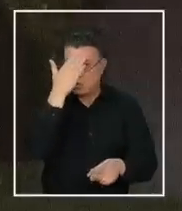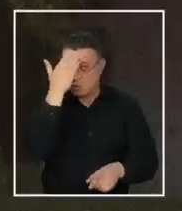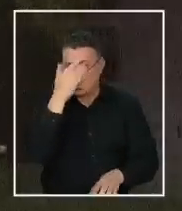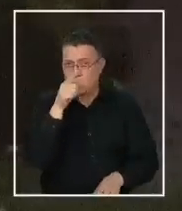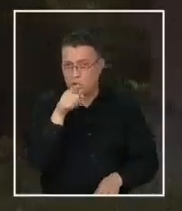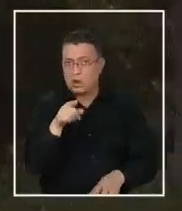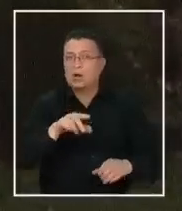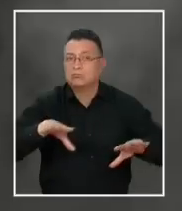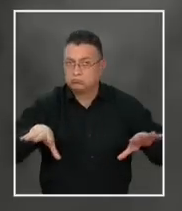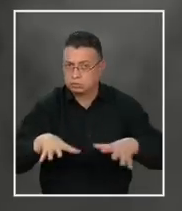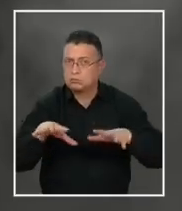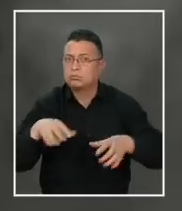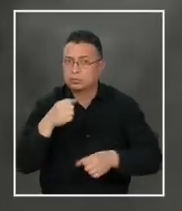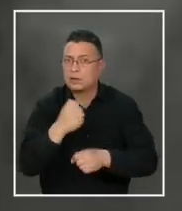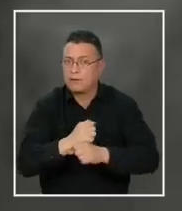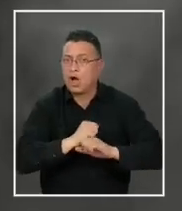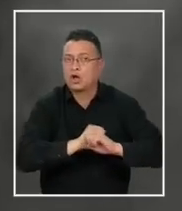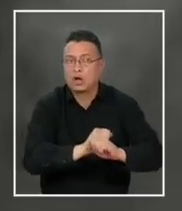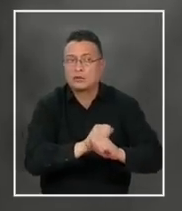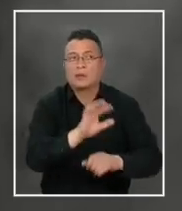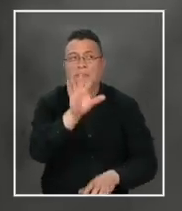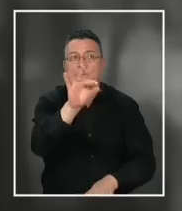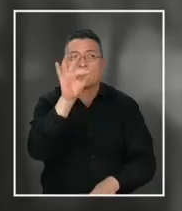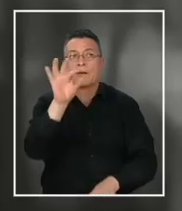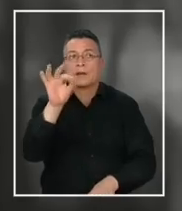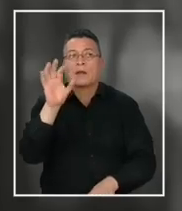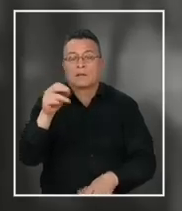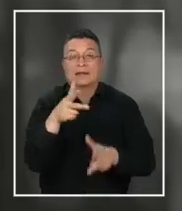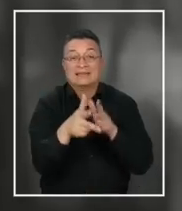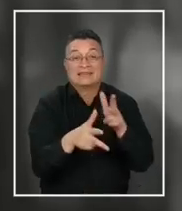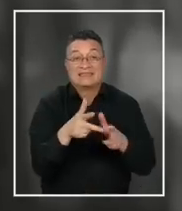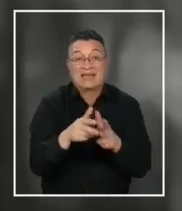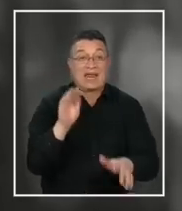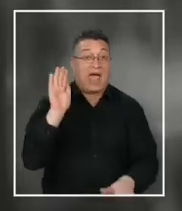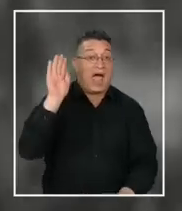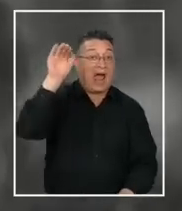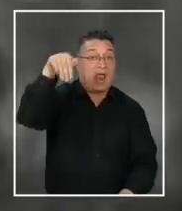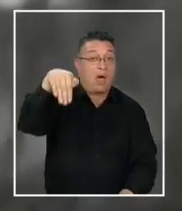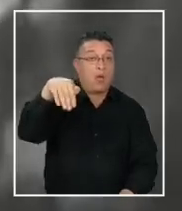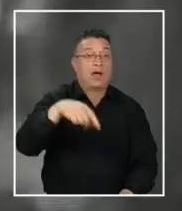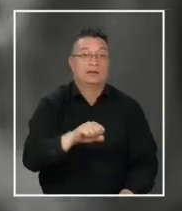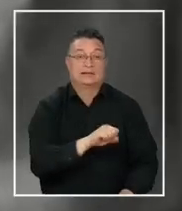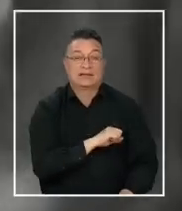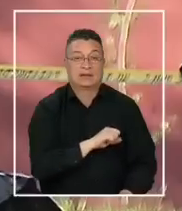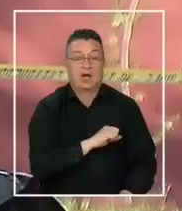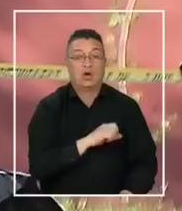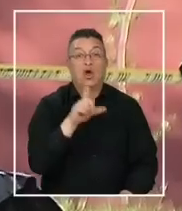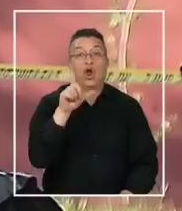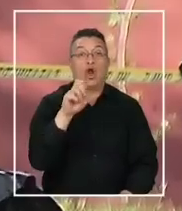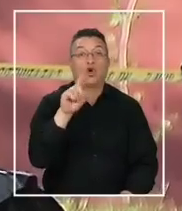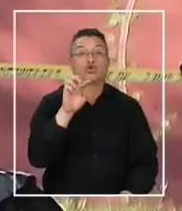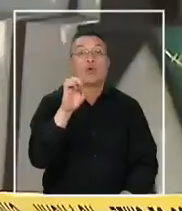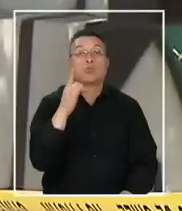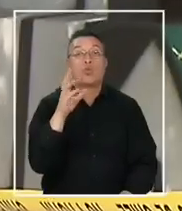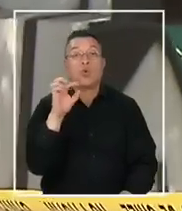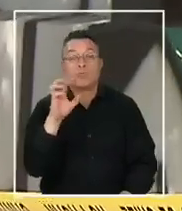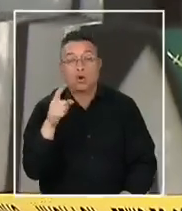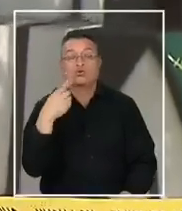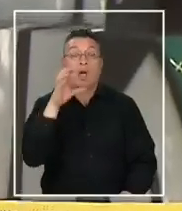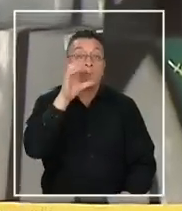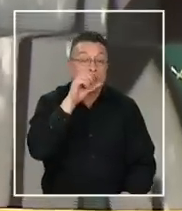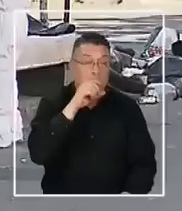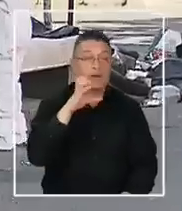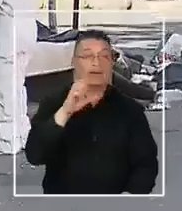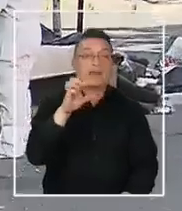la vez acción. No solo se han identificado operaciones del Tren de Aragua en Santiago, los Pulpos y Nueva Generación de Perú y los